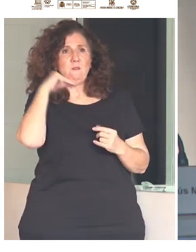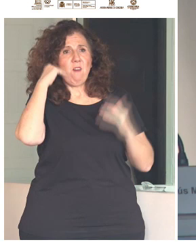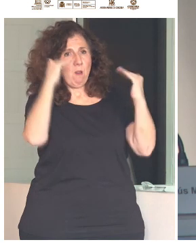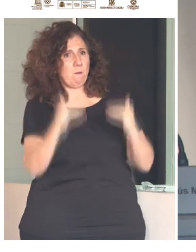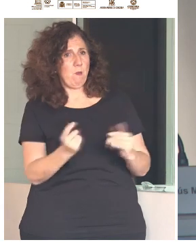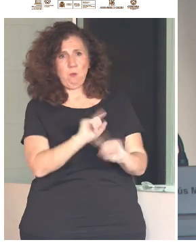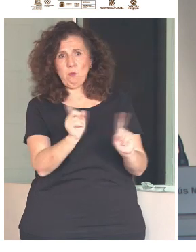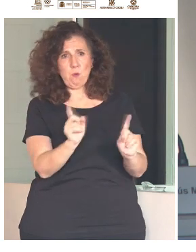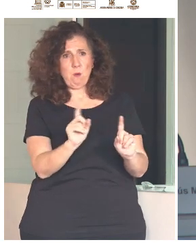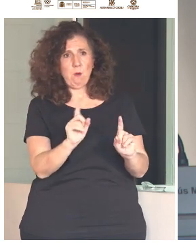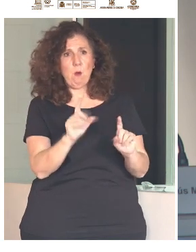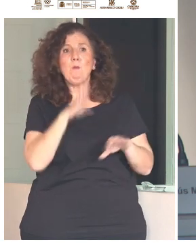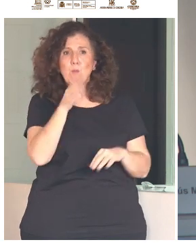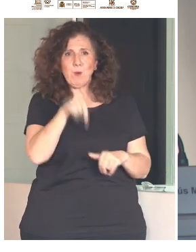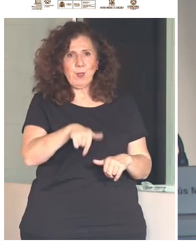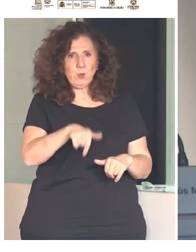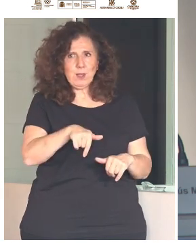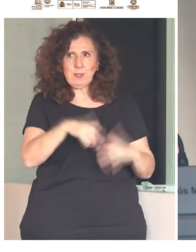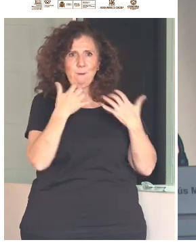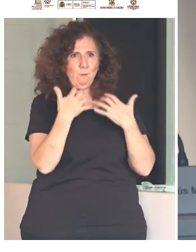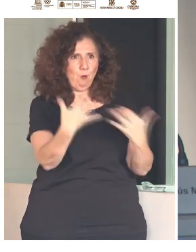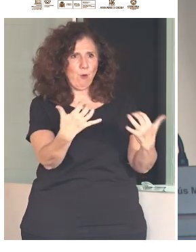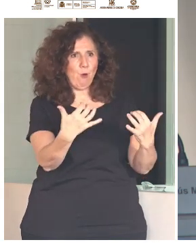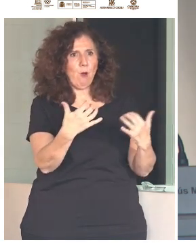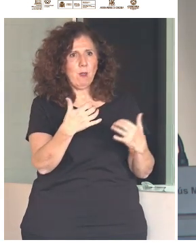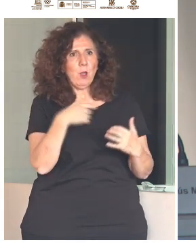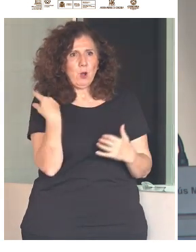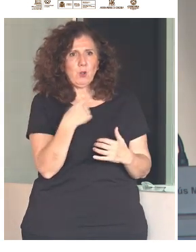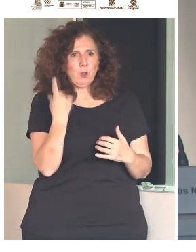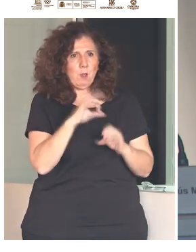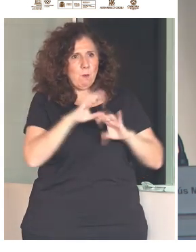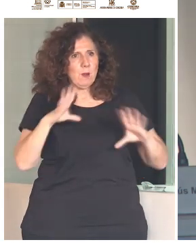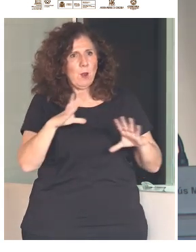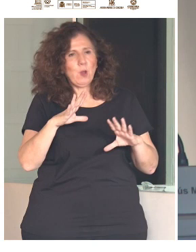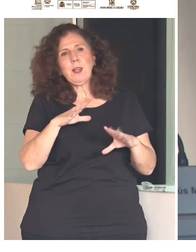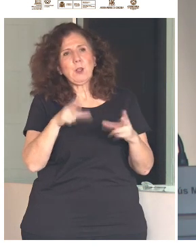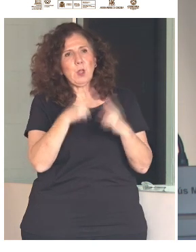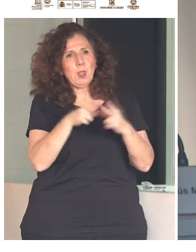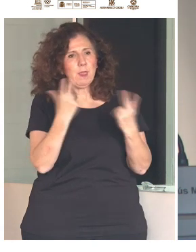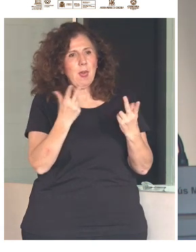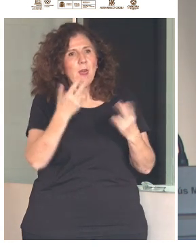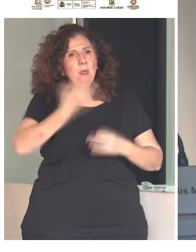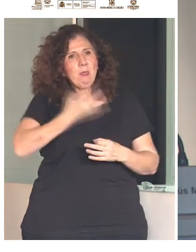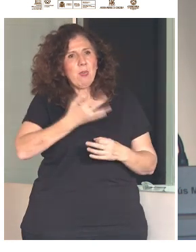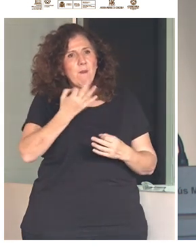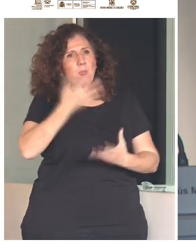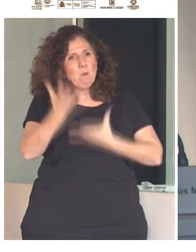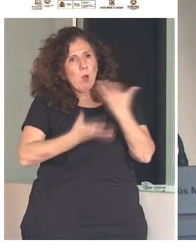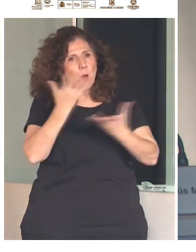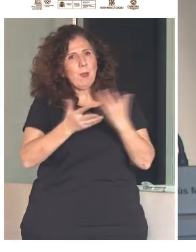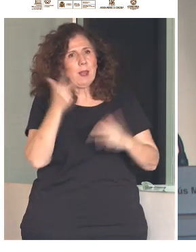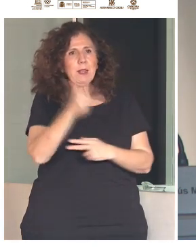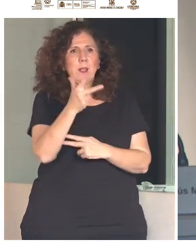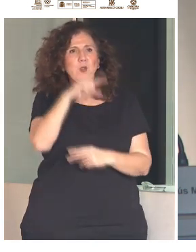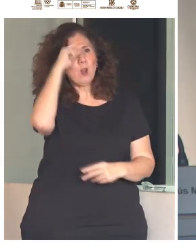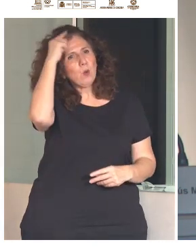Cultura Inclusiva, un órgano colegiado en el que la sociedad civil y las administraciones públicas promueven el derecho a la